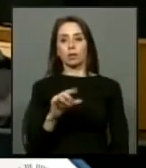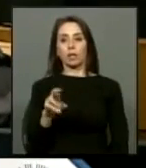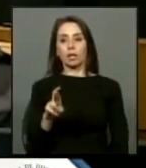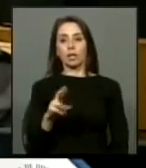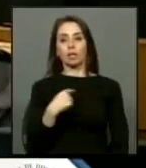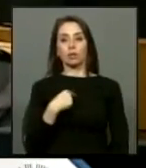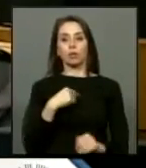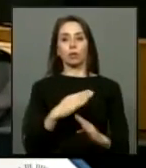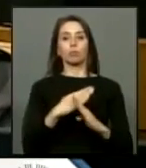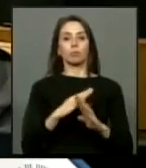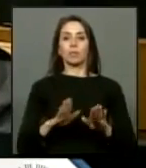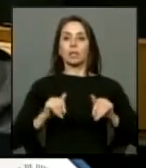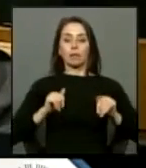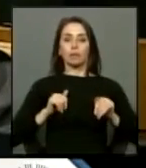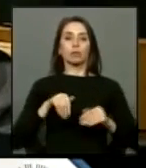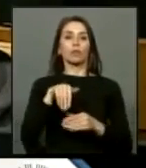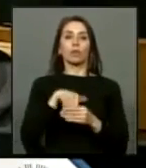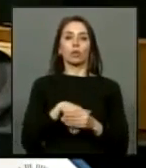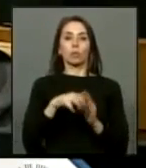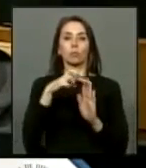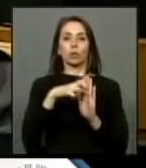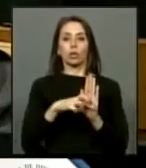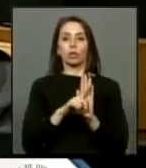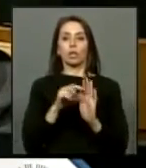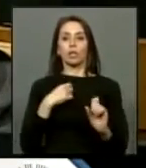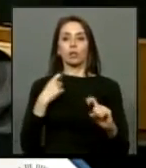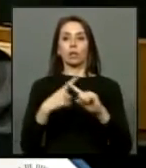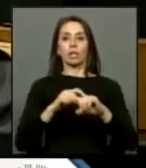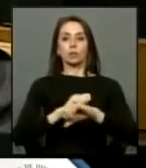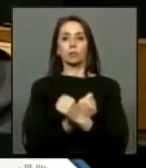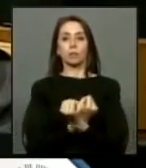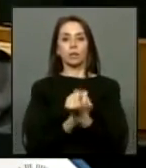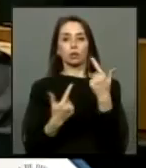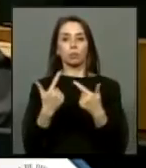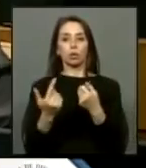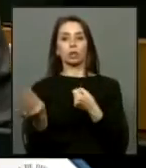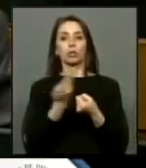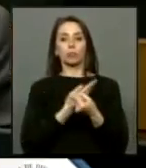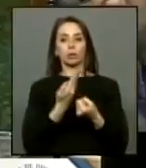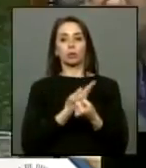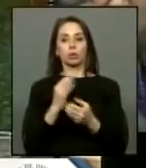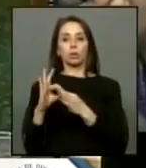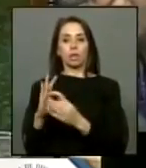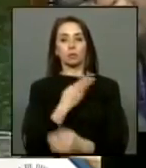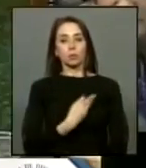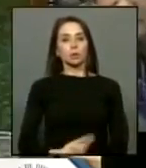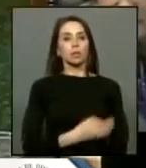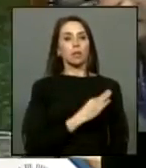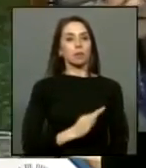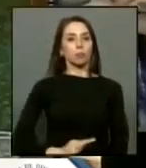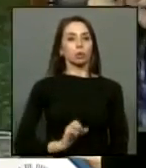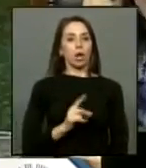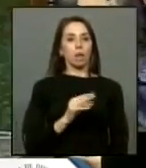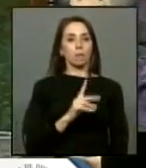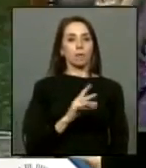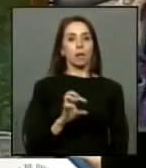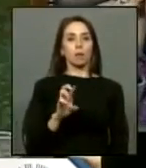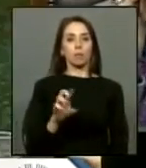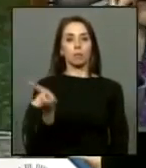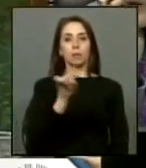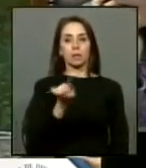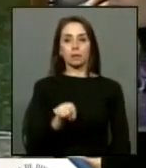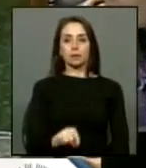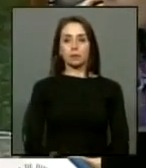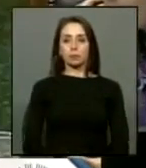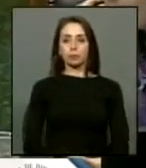me inhabilito de votar en este proyecto de ley porque soy expreso político y torturado gracias presidente diputado señor Osvaldo Andrade del partido socialista